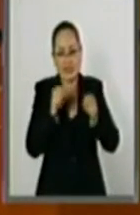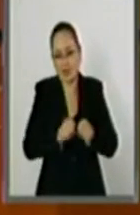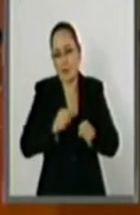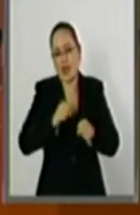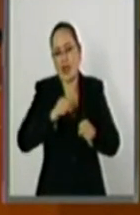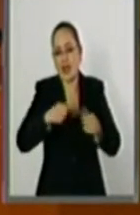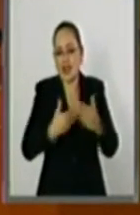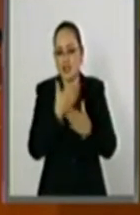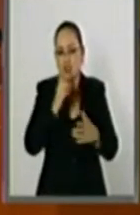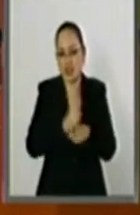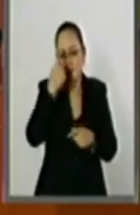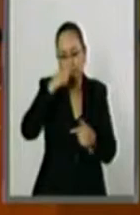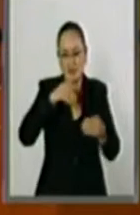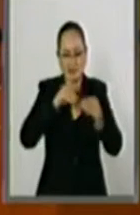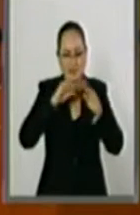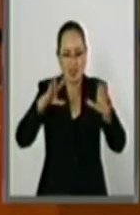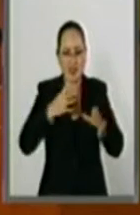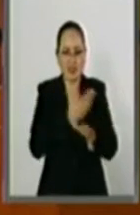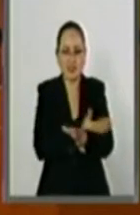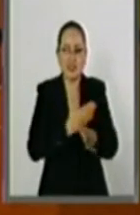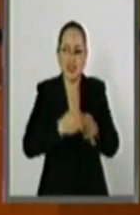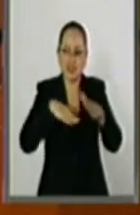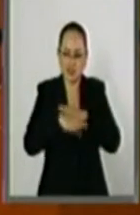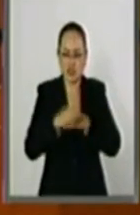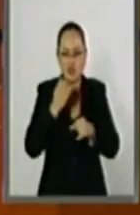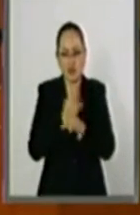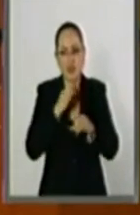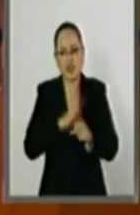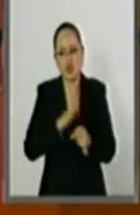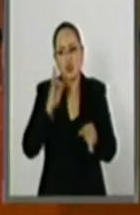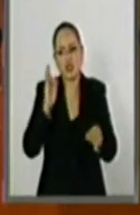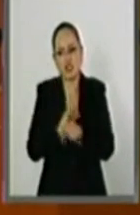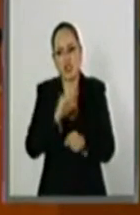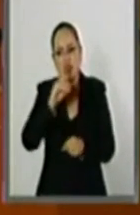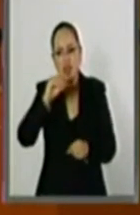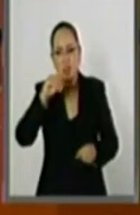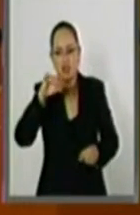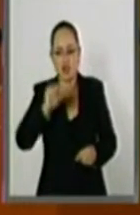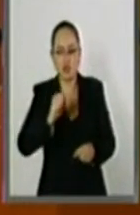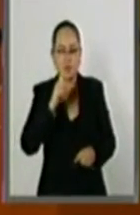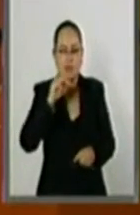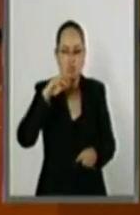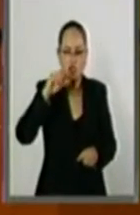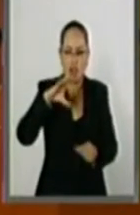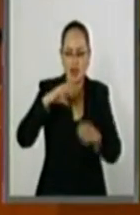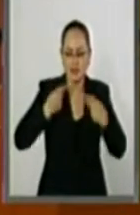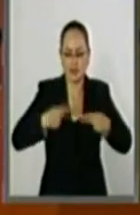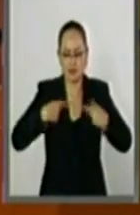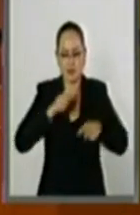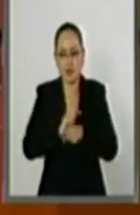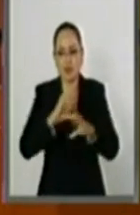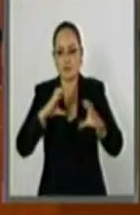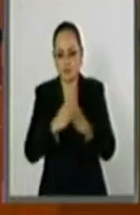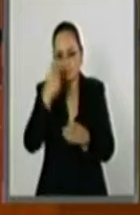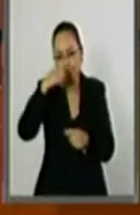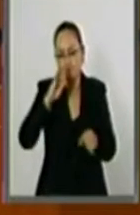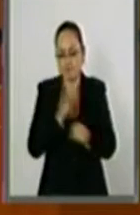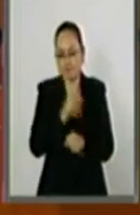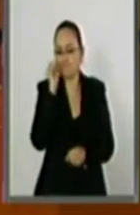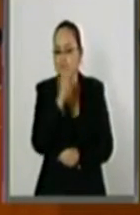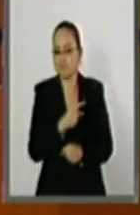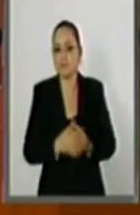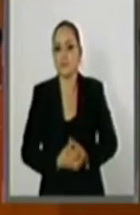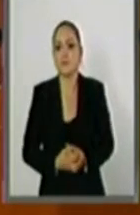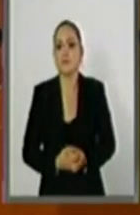Transparencia, acceso a la información y protección de datos personales en lo relativo a sus funciones para la protección de los mismos.